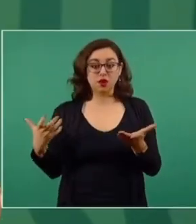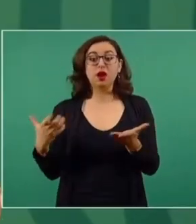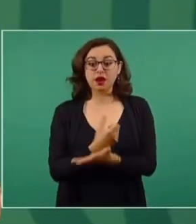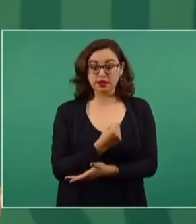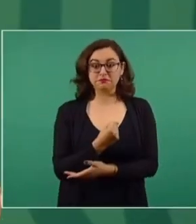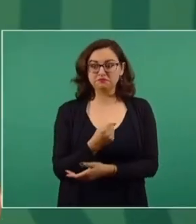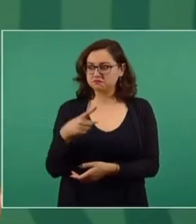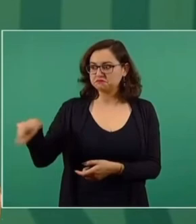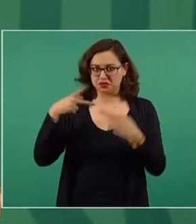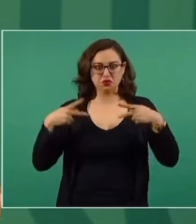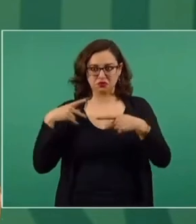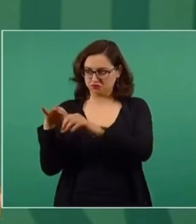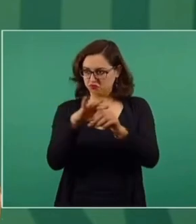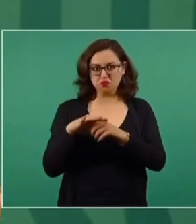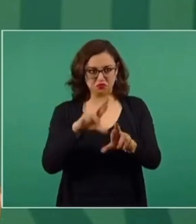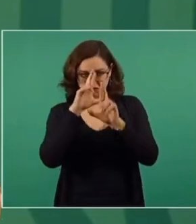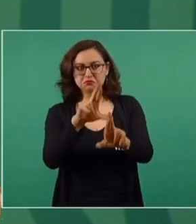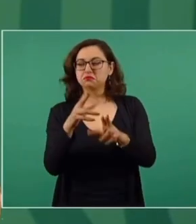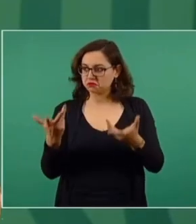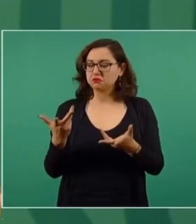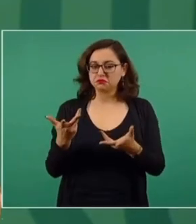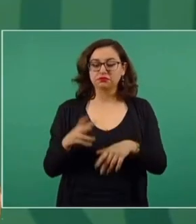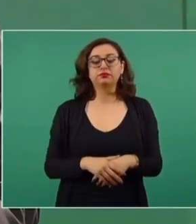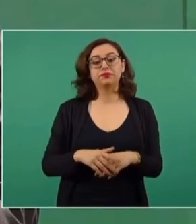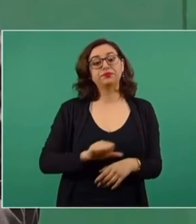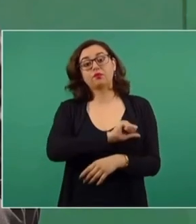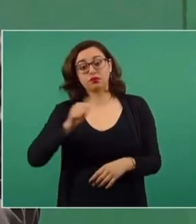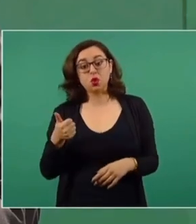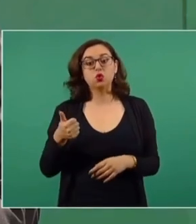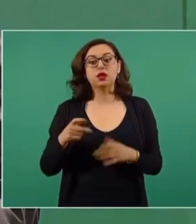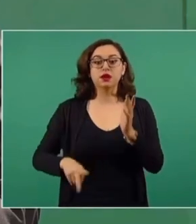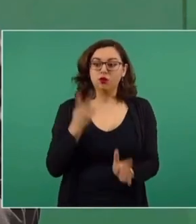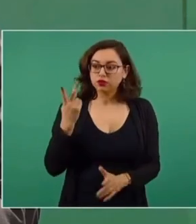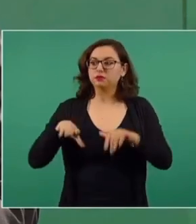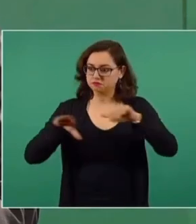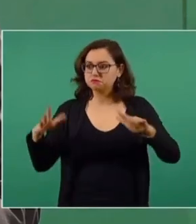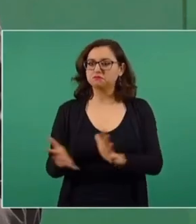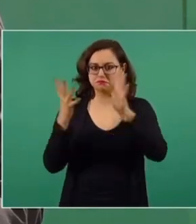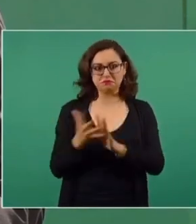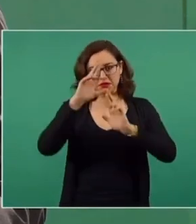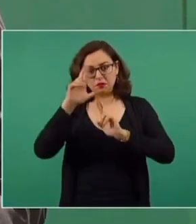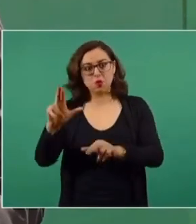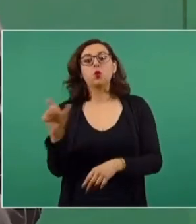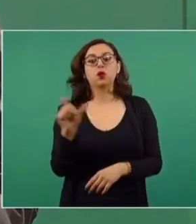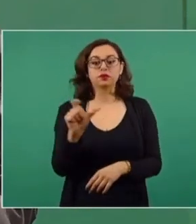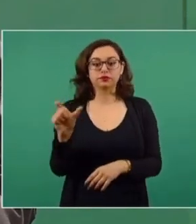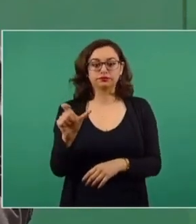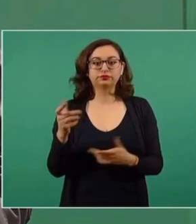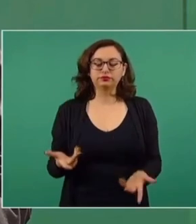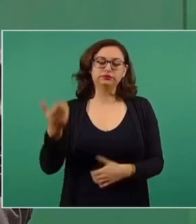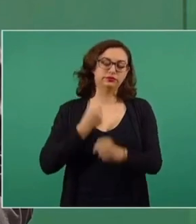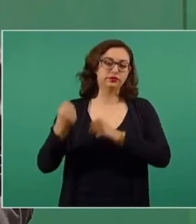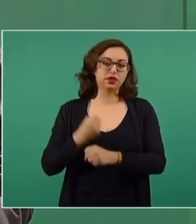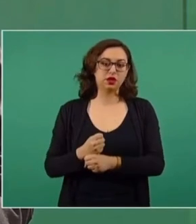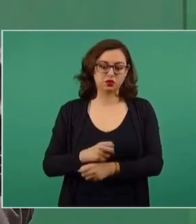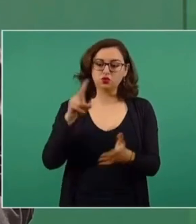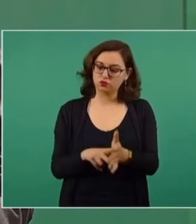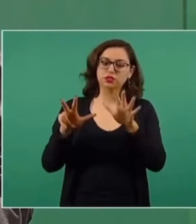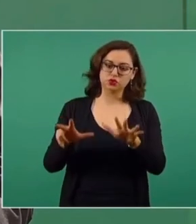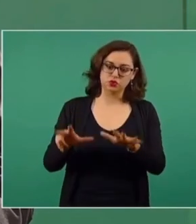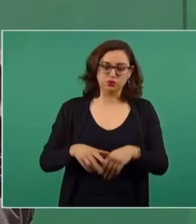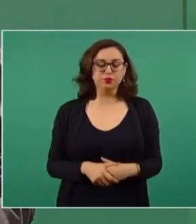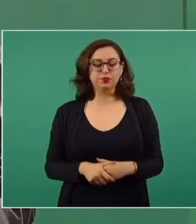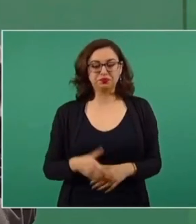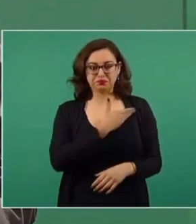Otro momento importante, estelar en la vida democrática de México, fue la elección presidencial del